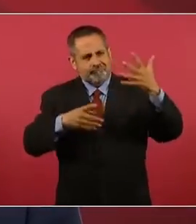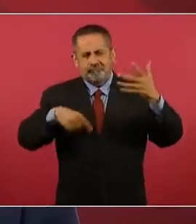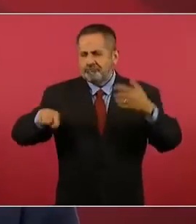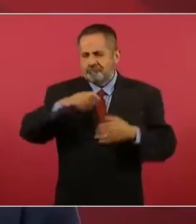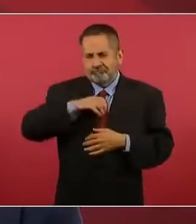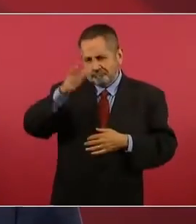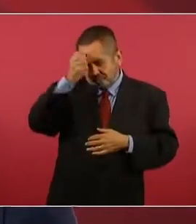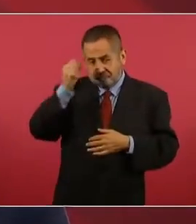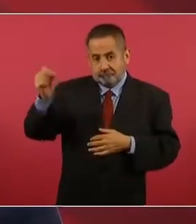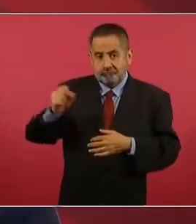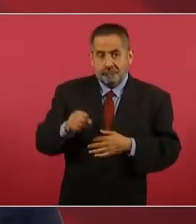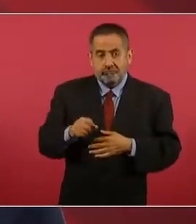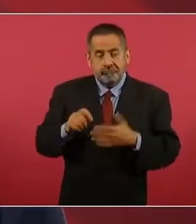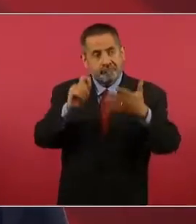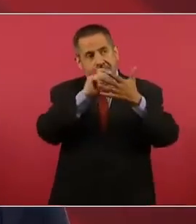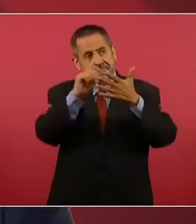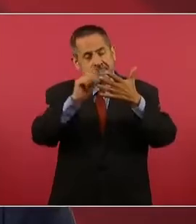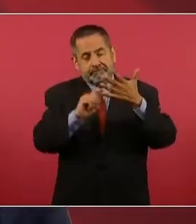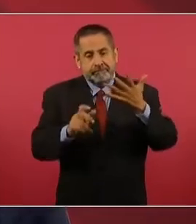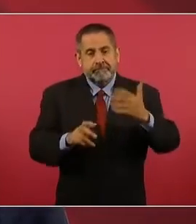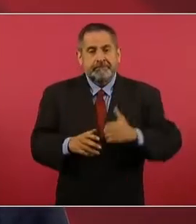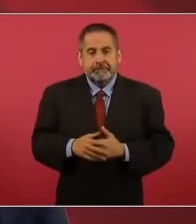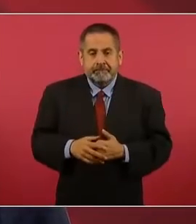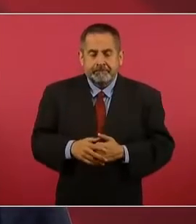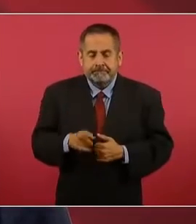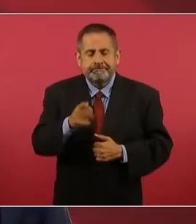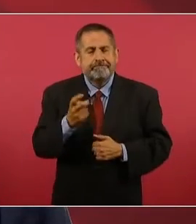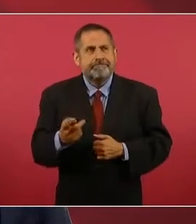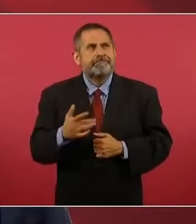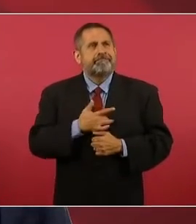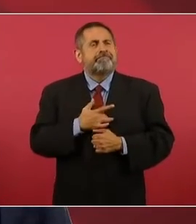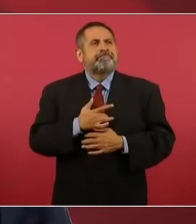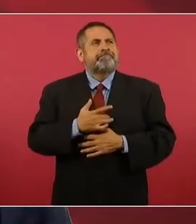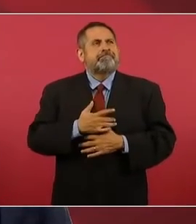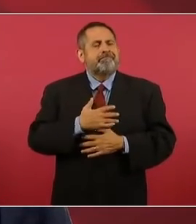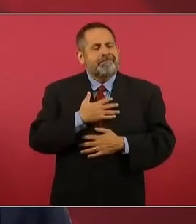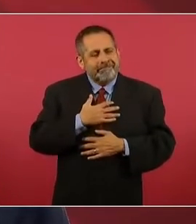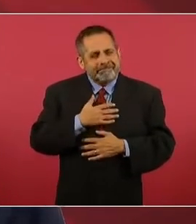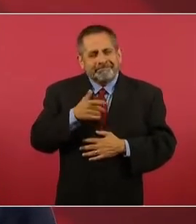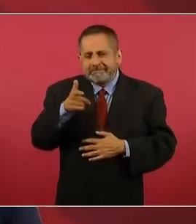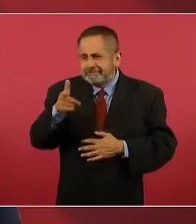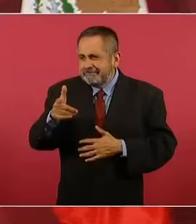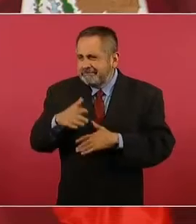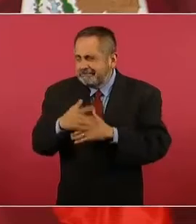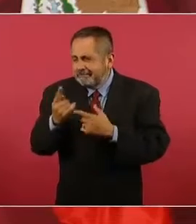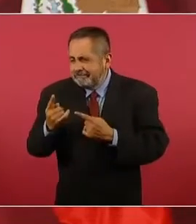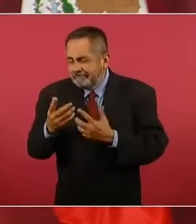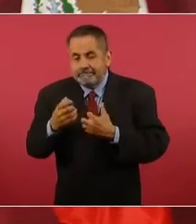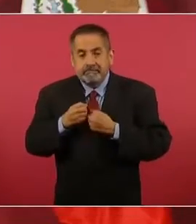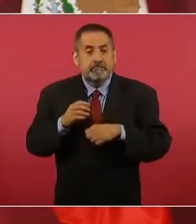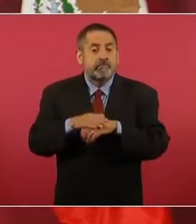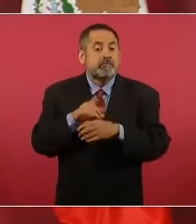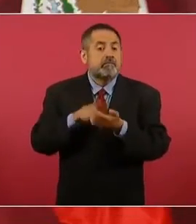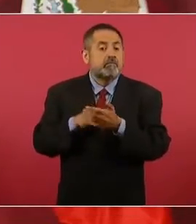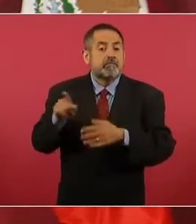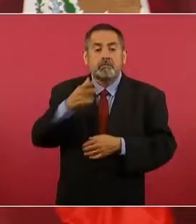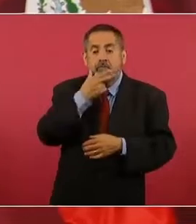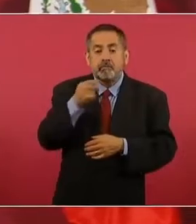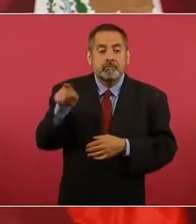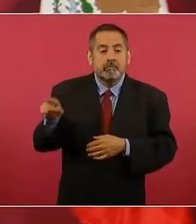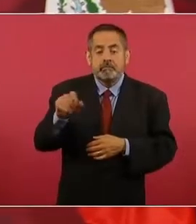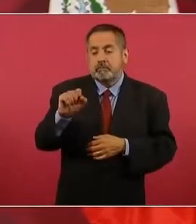y nos doyó muchísimo. Y eso también me marcó, porque Salvador Allende